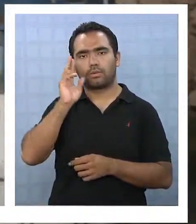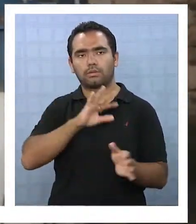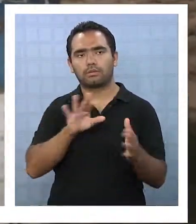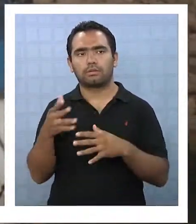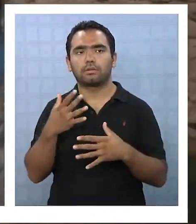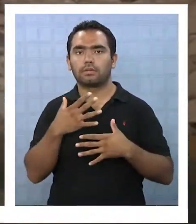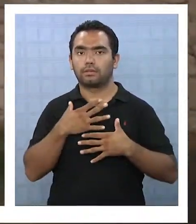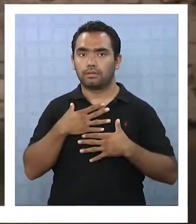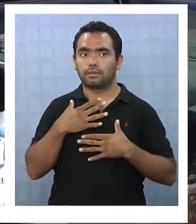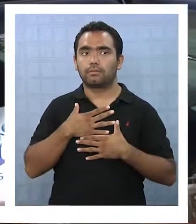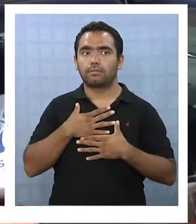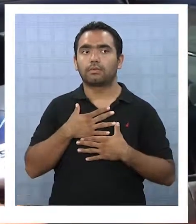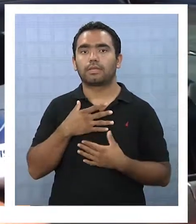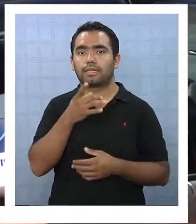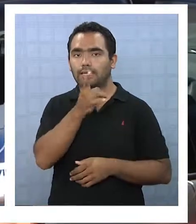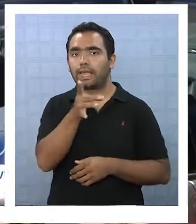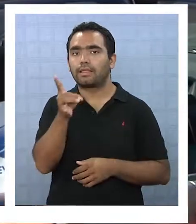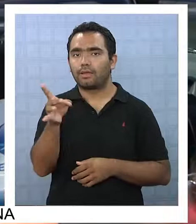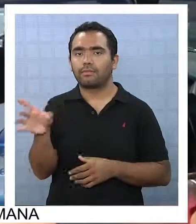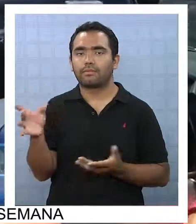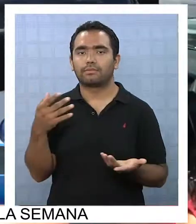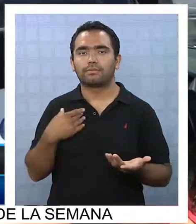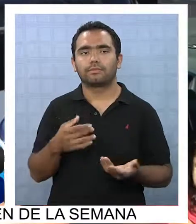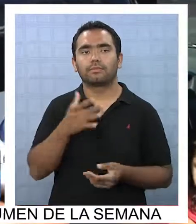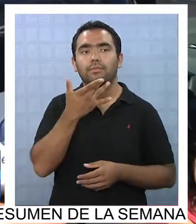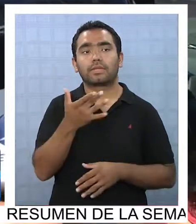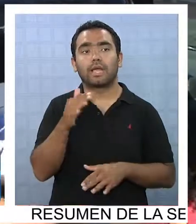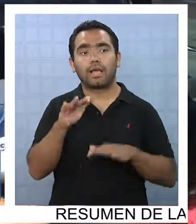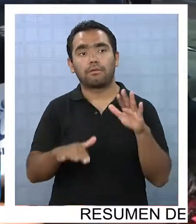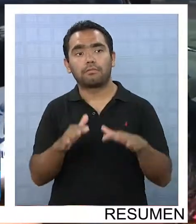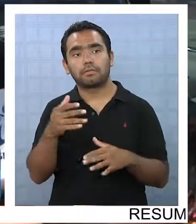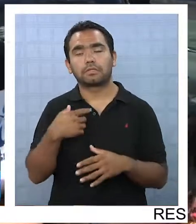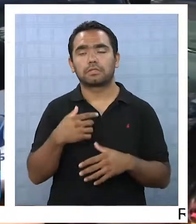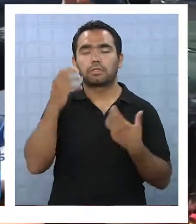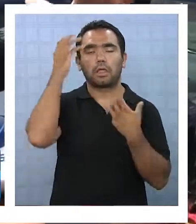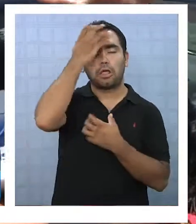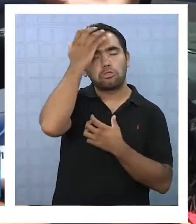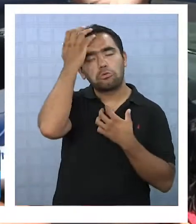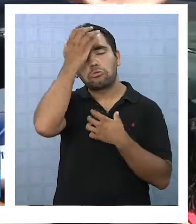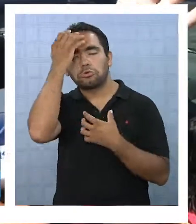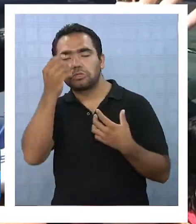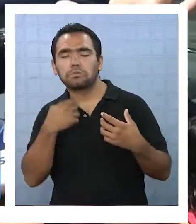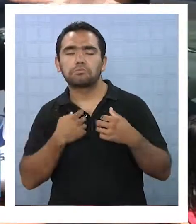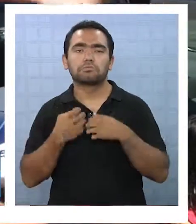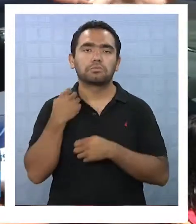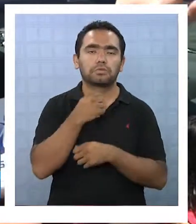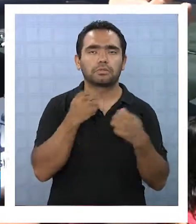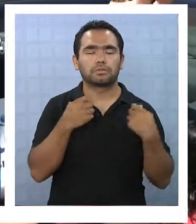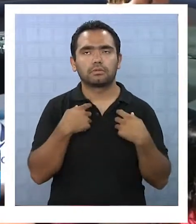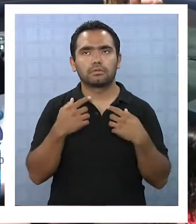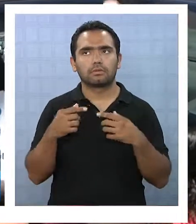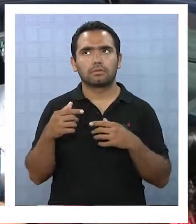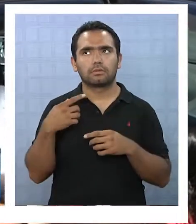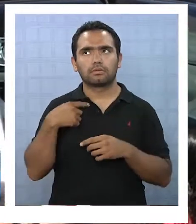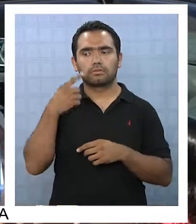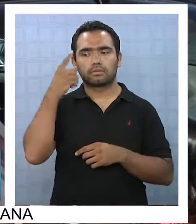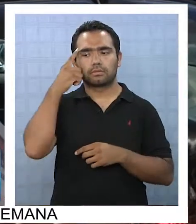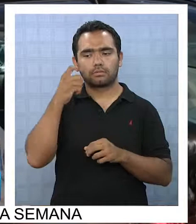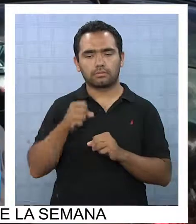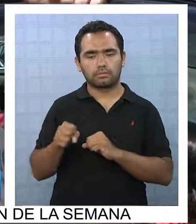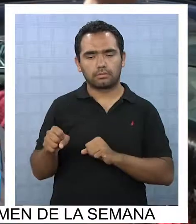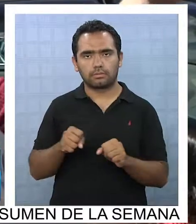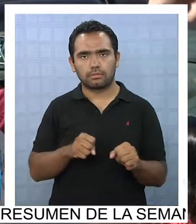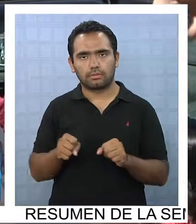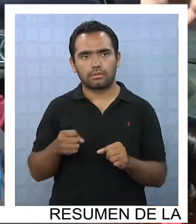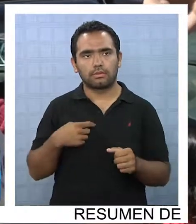Los temores los trabaja cada uno, porque uno de repente está en la ducha y está pensando que puede venir algo, estás